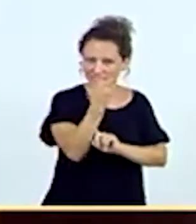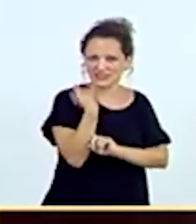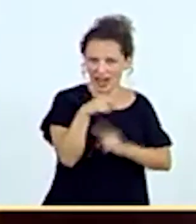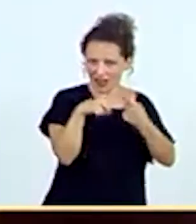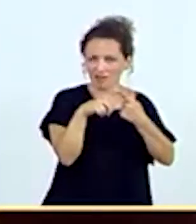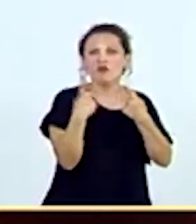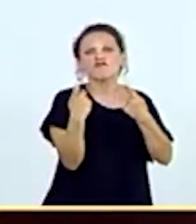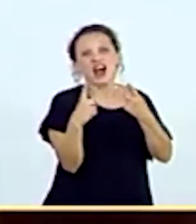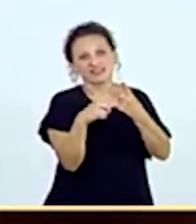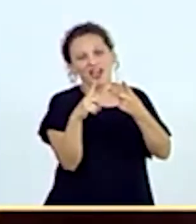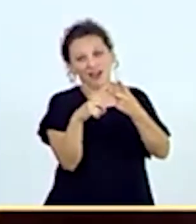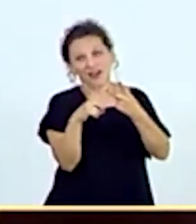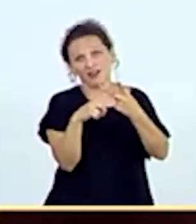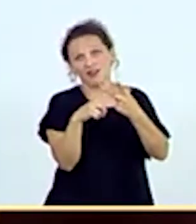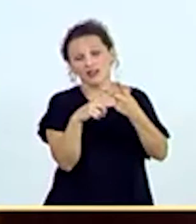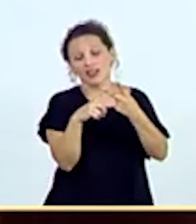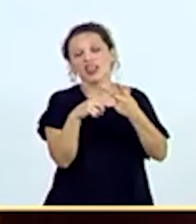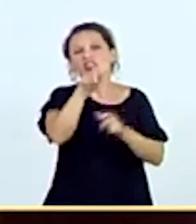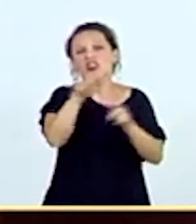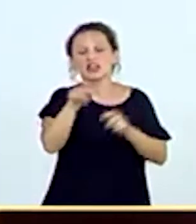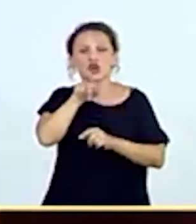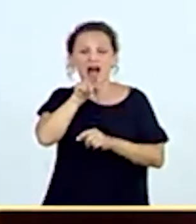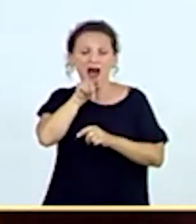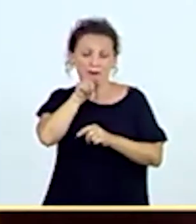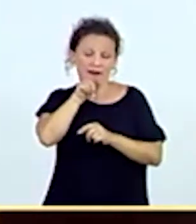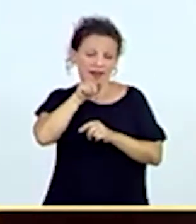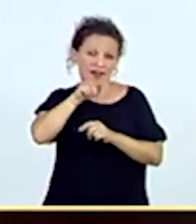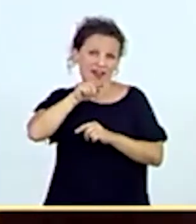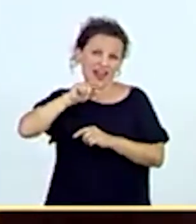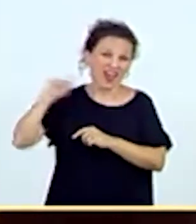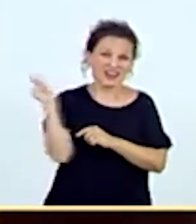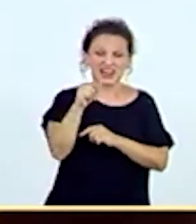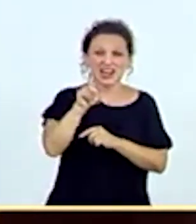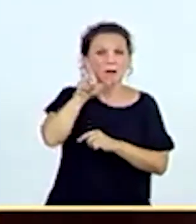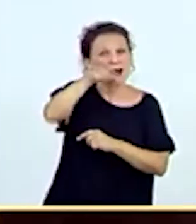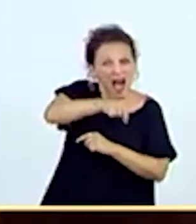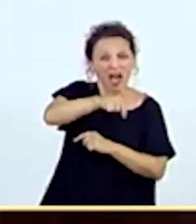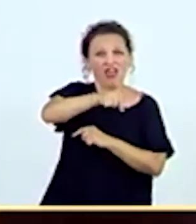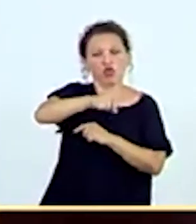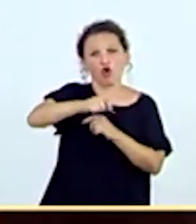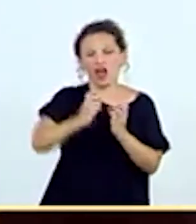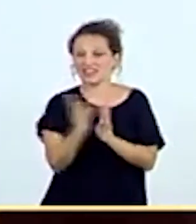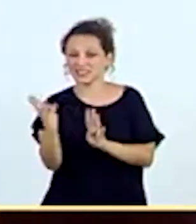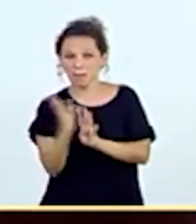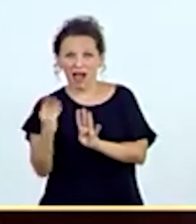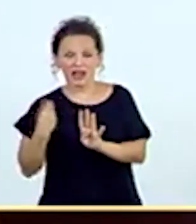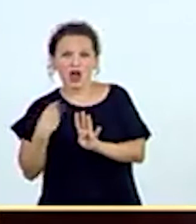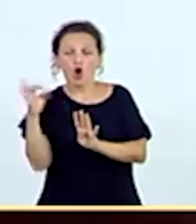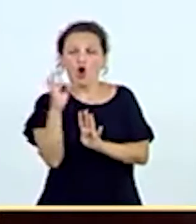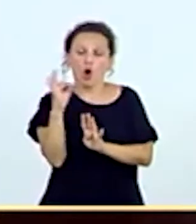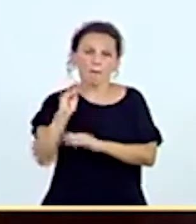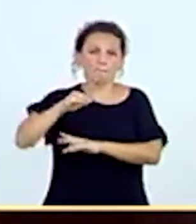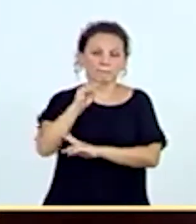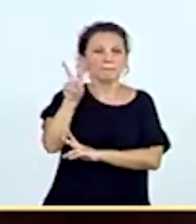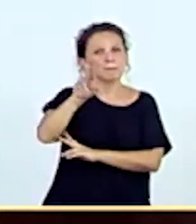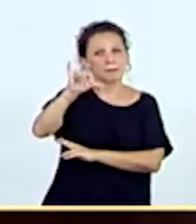son otras tareas relacionadas con el censo de aves rapaces y esteparias, la estimación de la población del visón europeo en la zona y